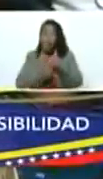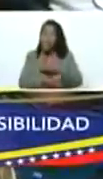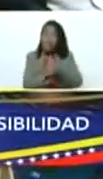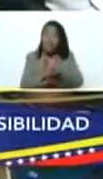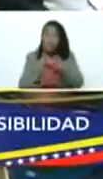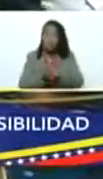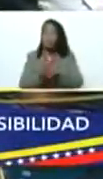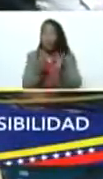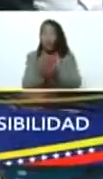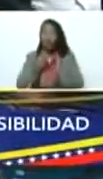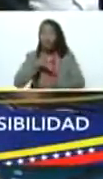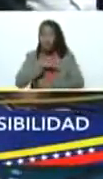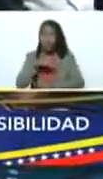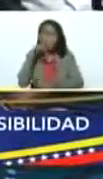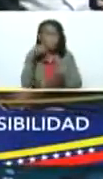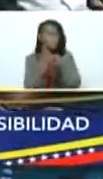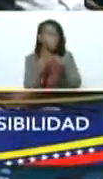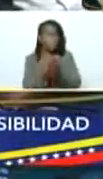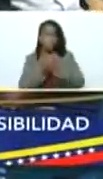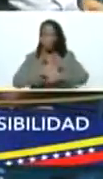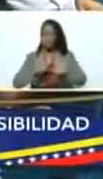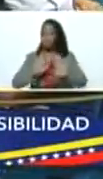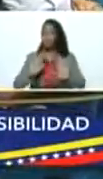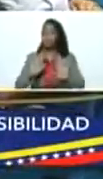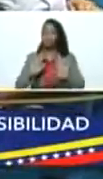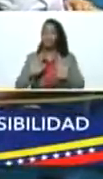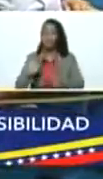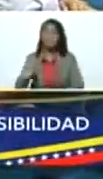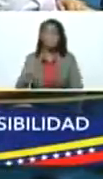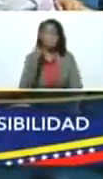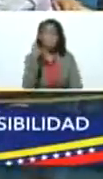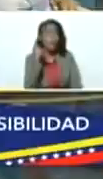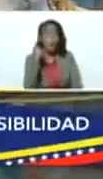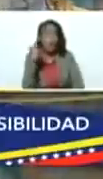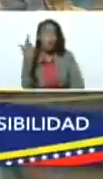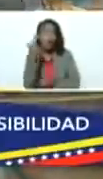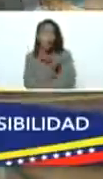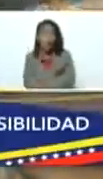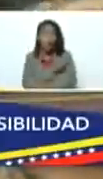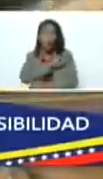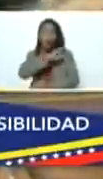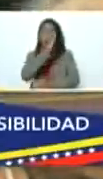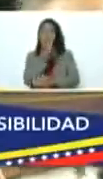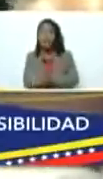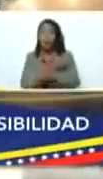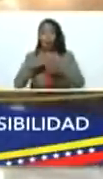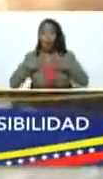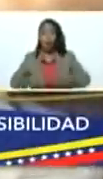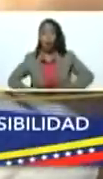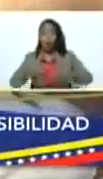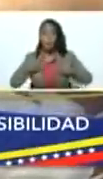mundo, lo hemos comprobado. Primero que vacunarse fortalece el cuerpo.